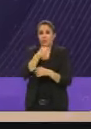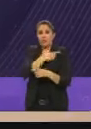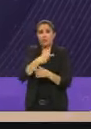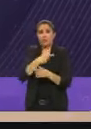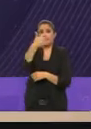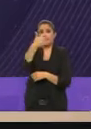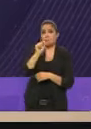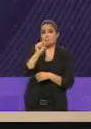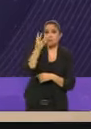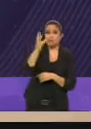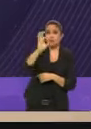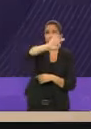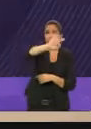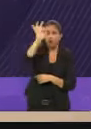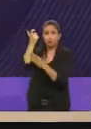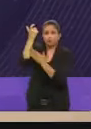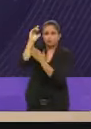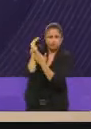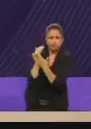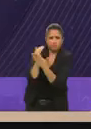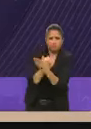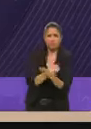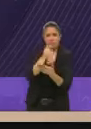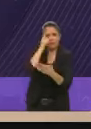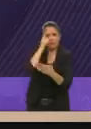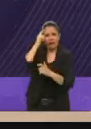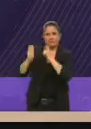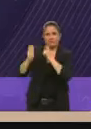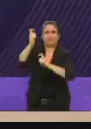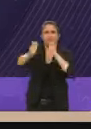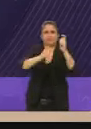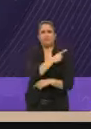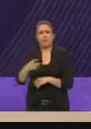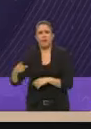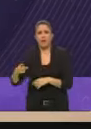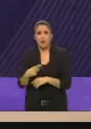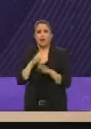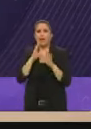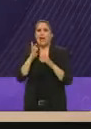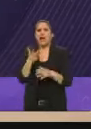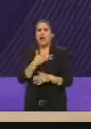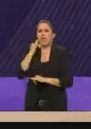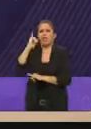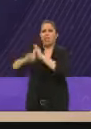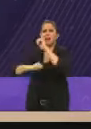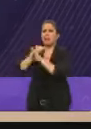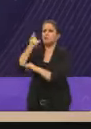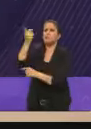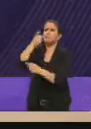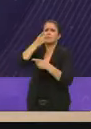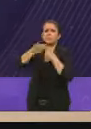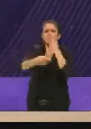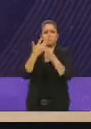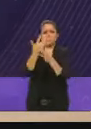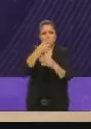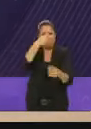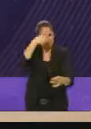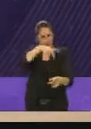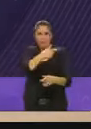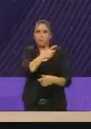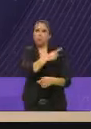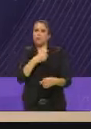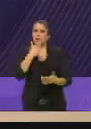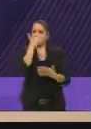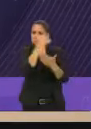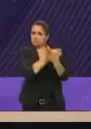.3% real y esto lo dicen calificadoras internacionales y califican a la